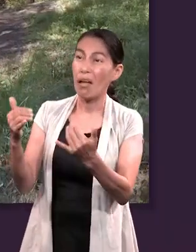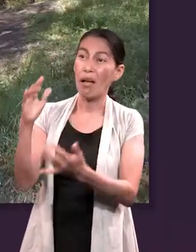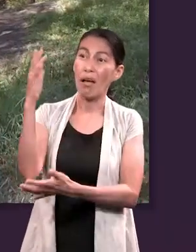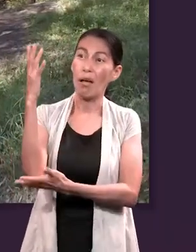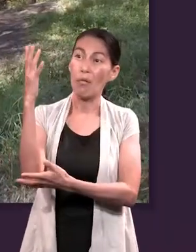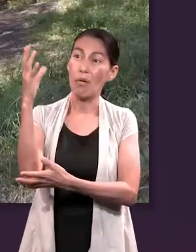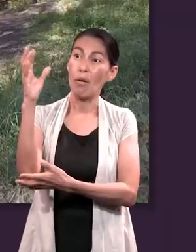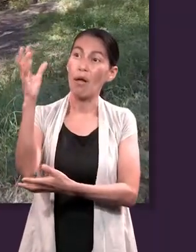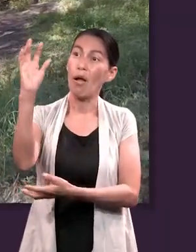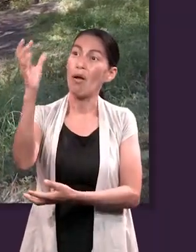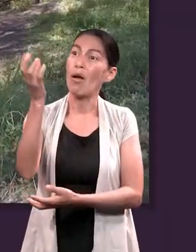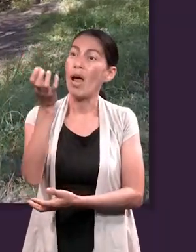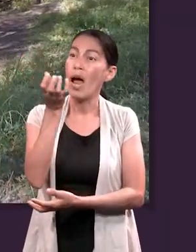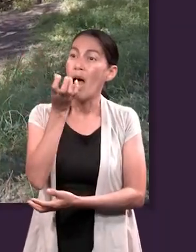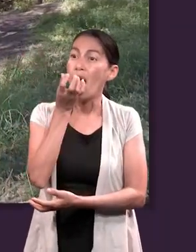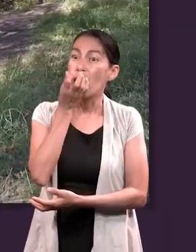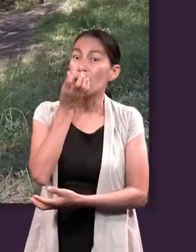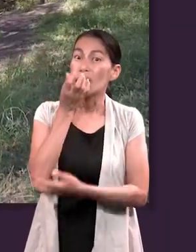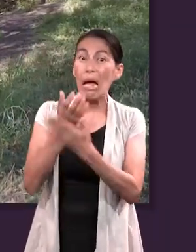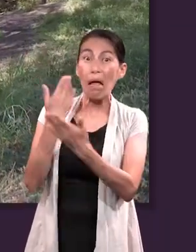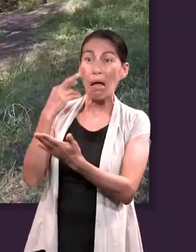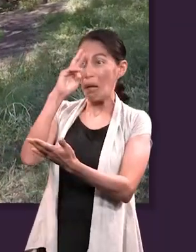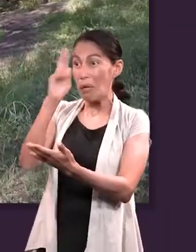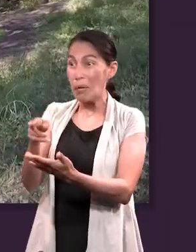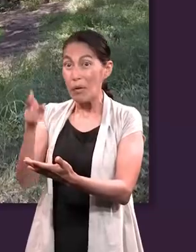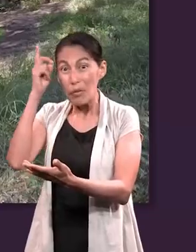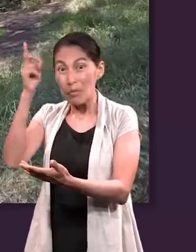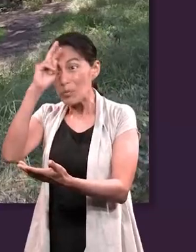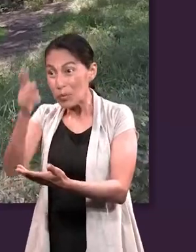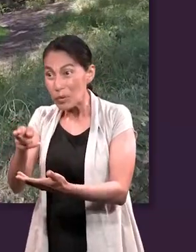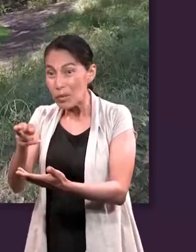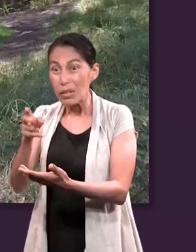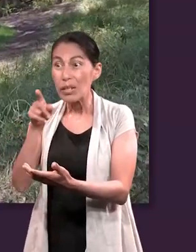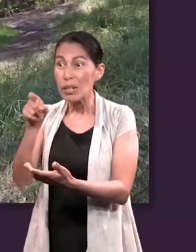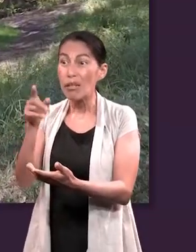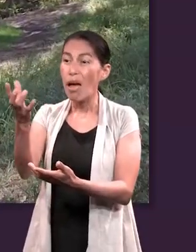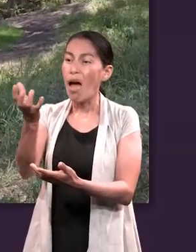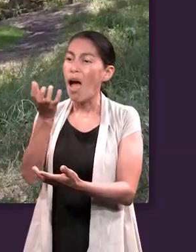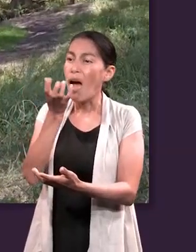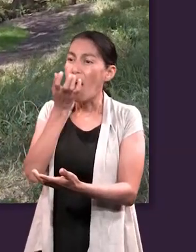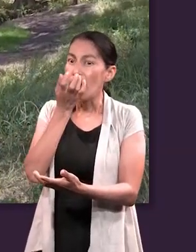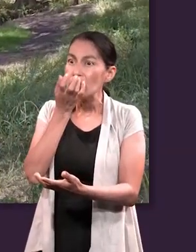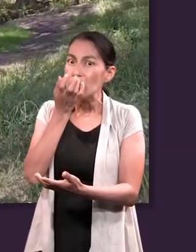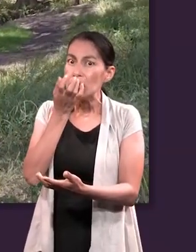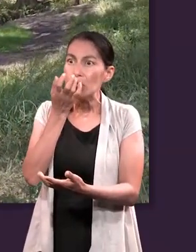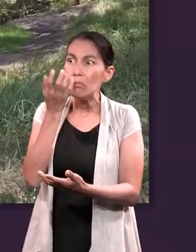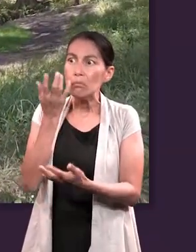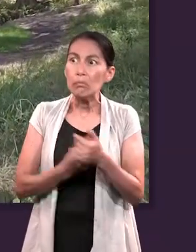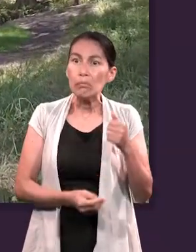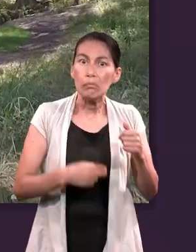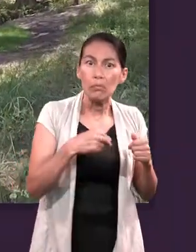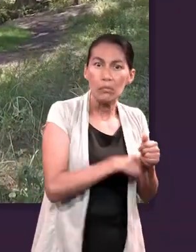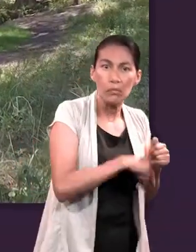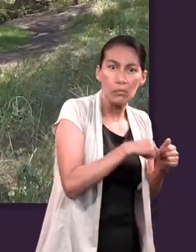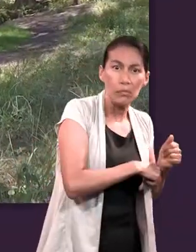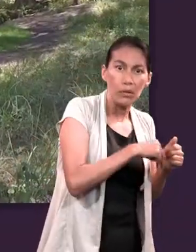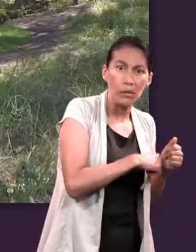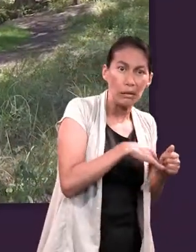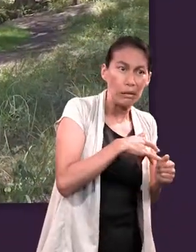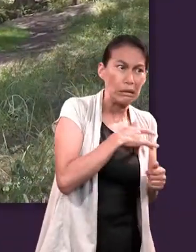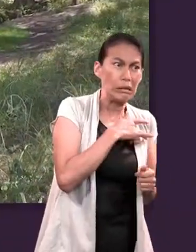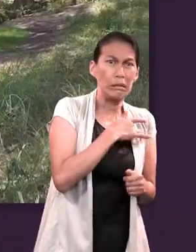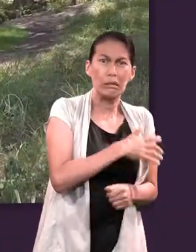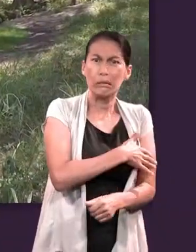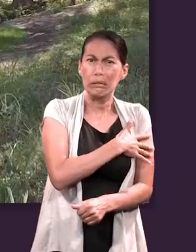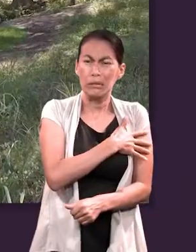del fruto prohibido y ahora mientras corren a esconderse sienten algunas emociones